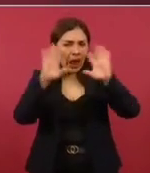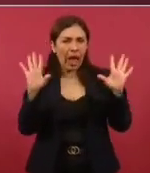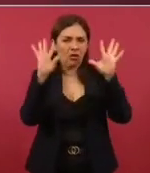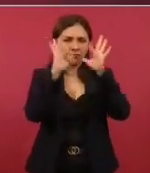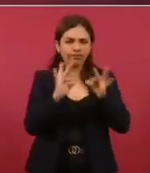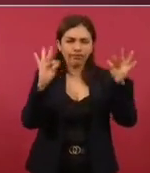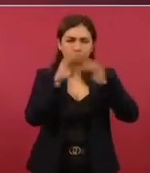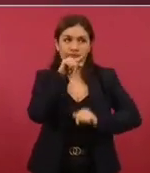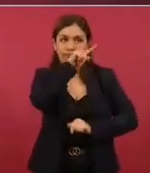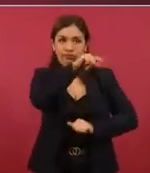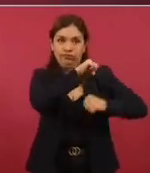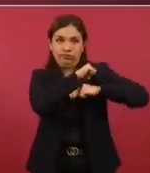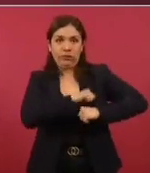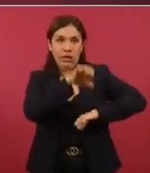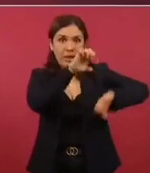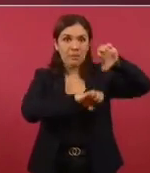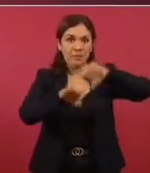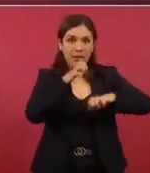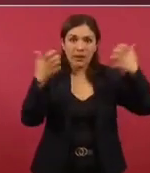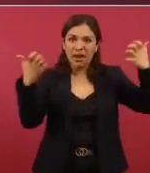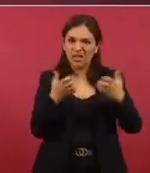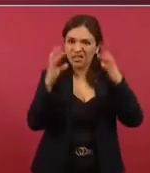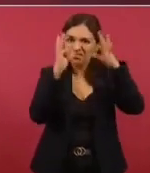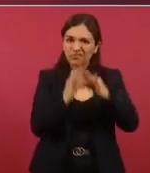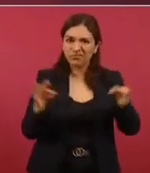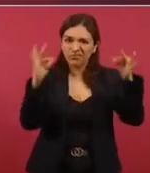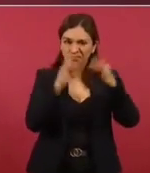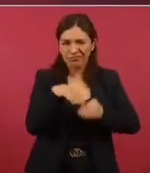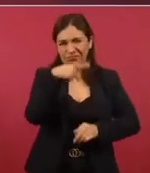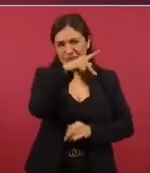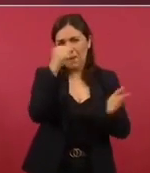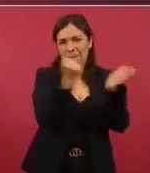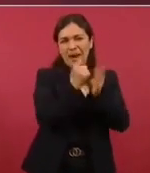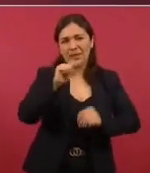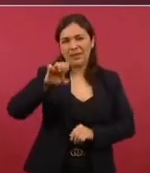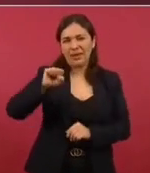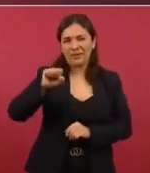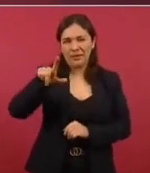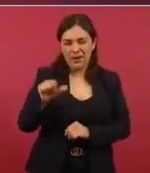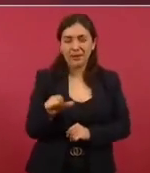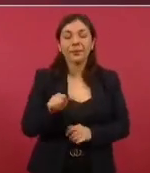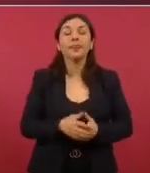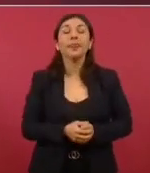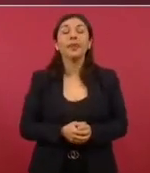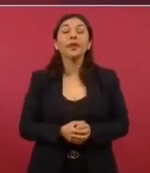parte de la empresa Tesla y además